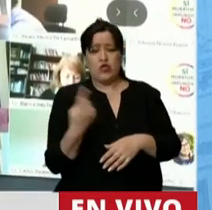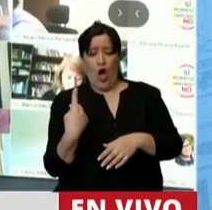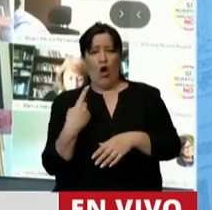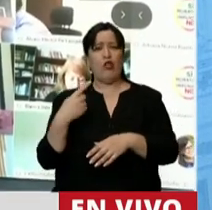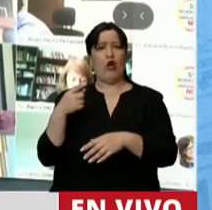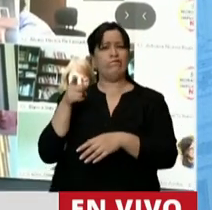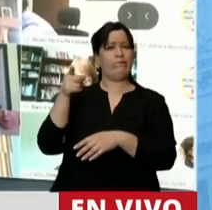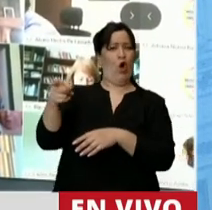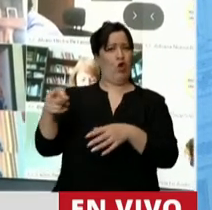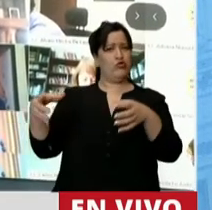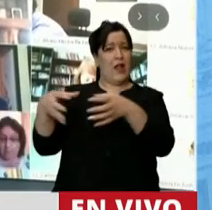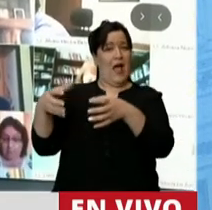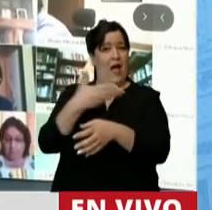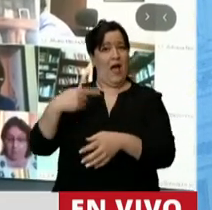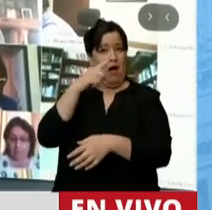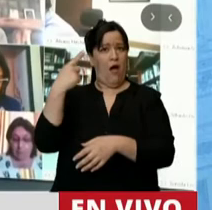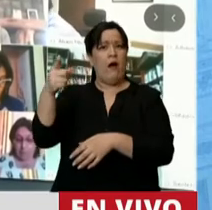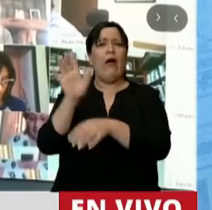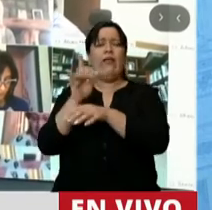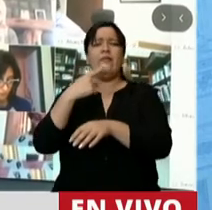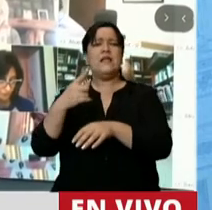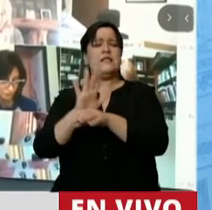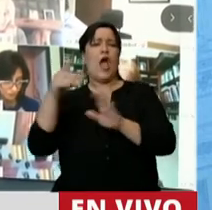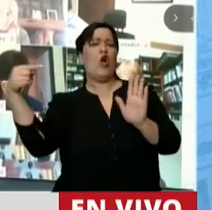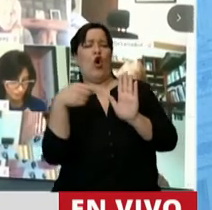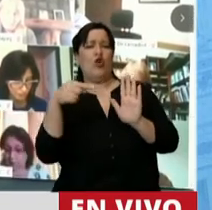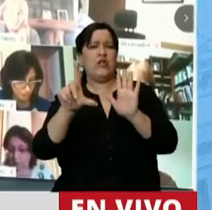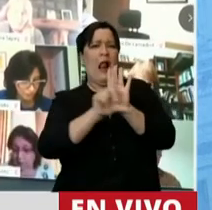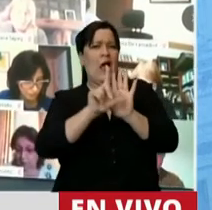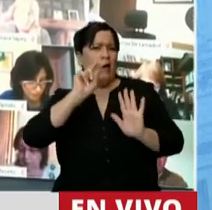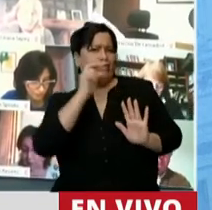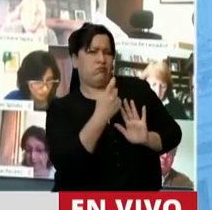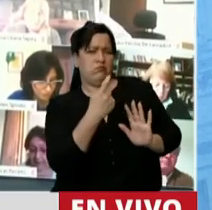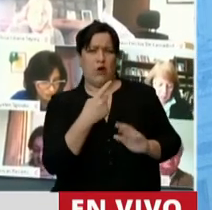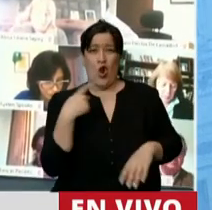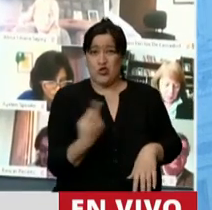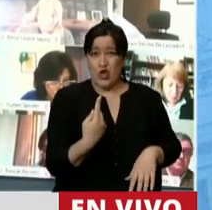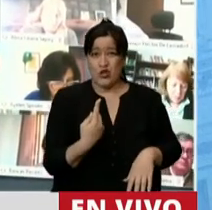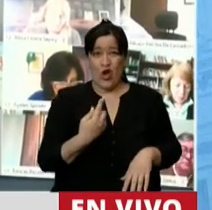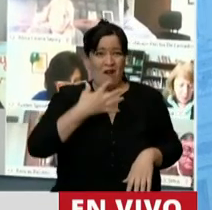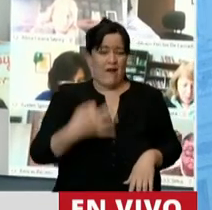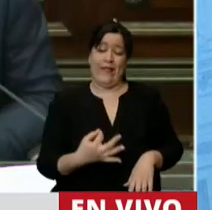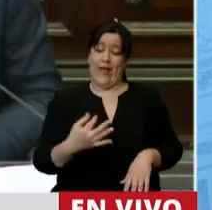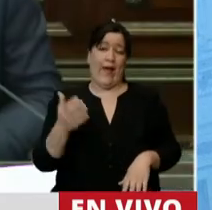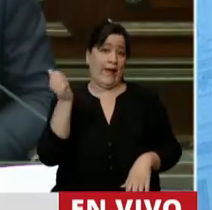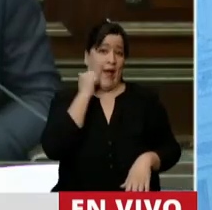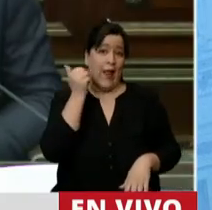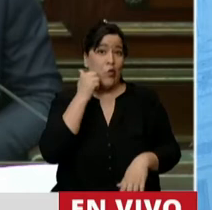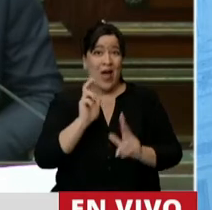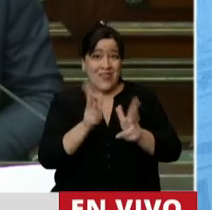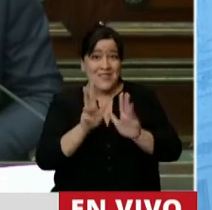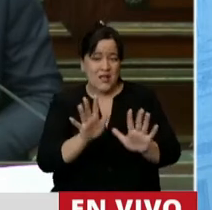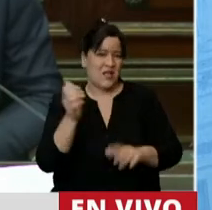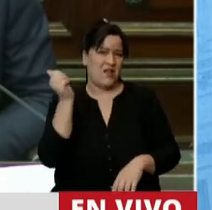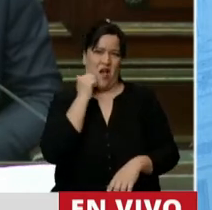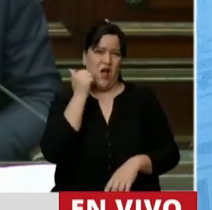un gobierno que violenta la institucionalidad, las leyes, la constitución, la verdad que no se puede ser tan caradura, señor Presidente,